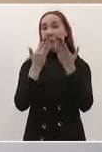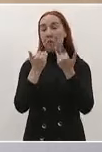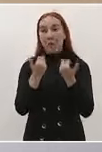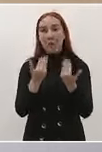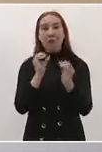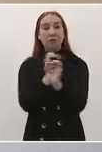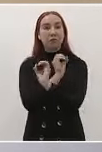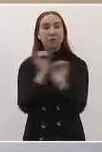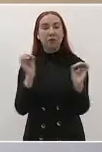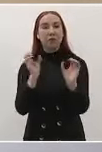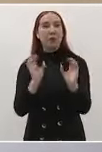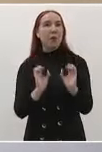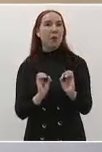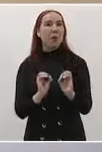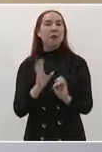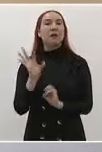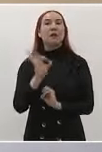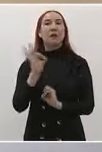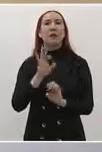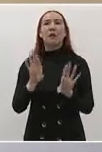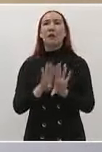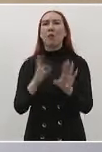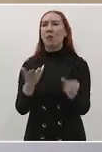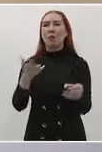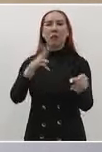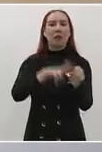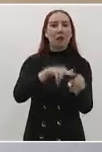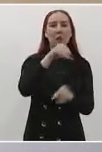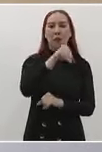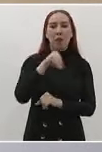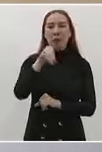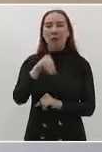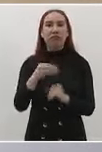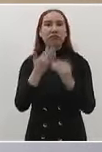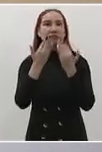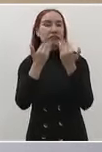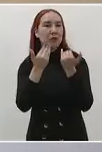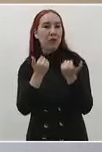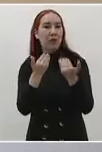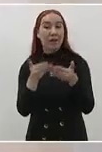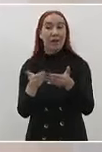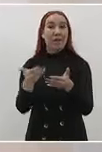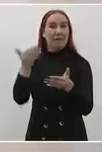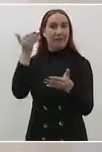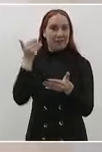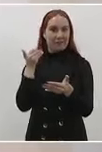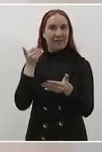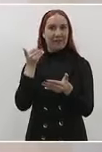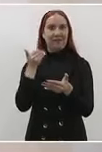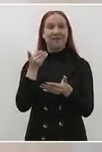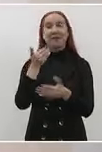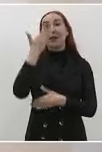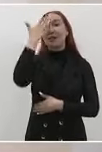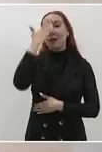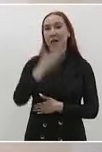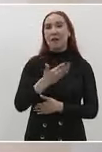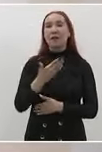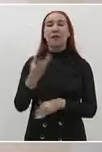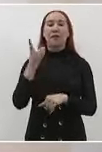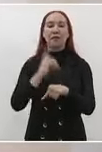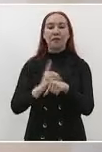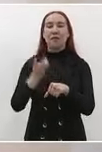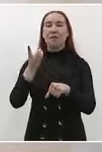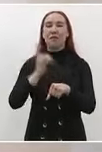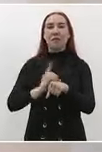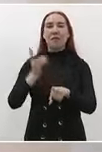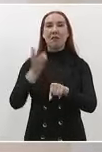porque no había ningún hospital donde pedir ayuda. A la lucha diaria de todas estas personas,